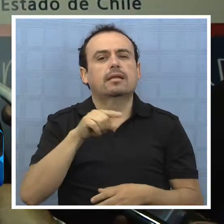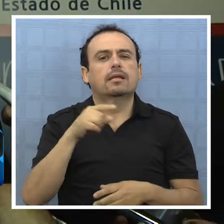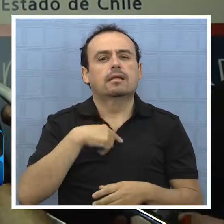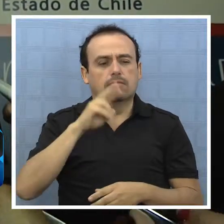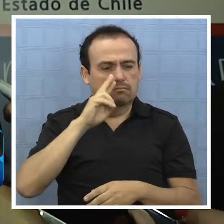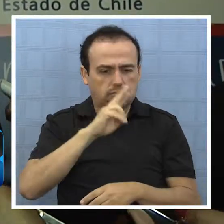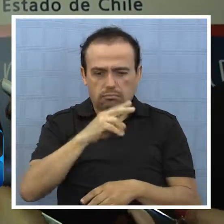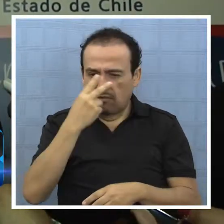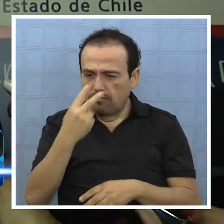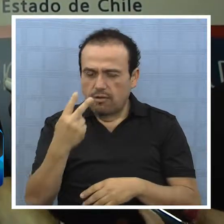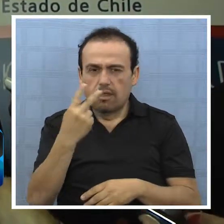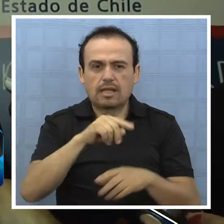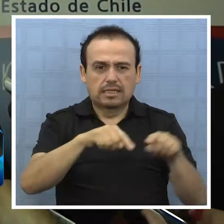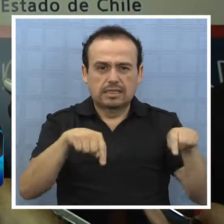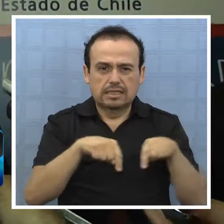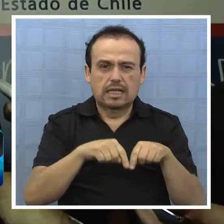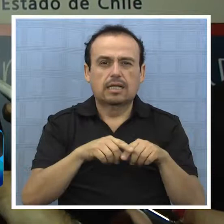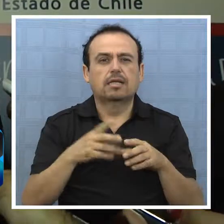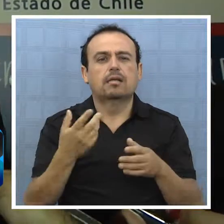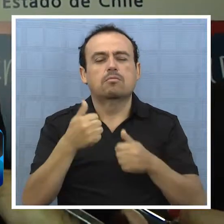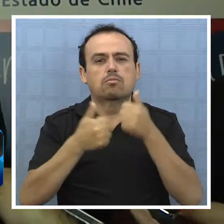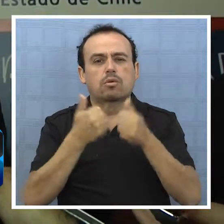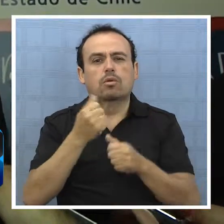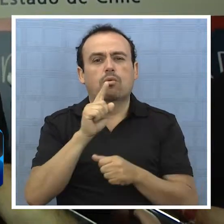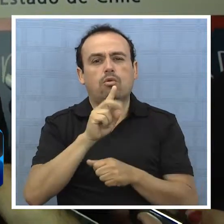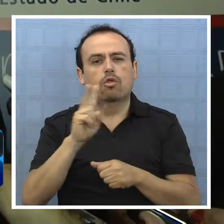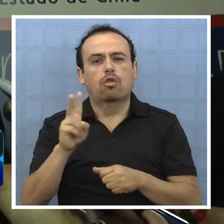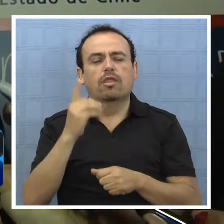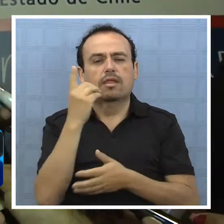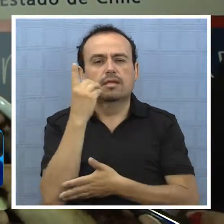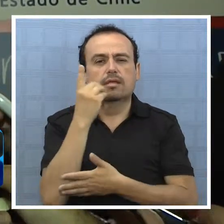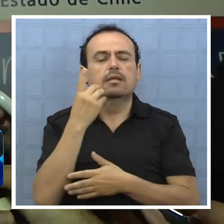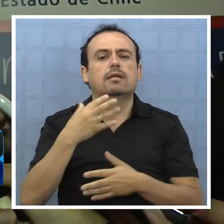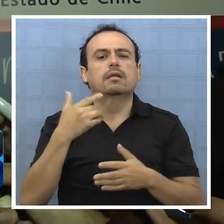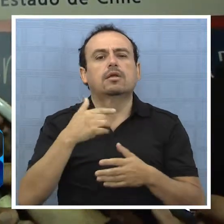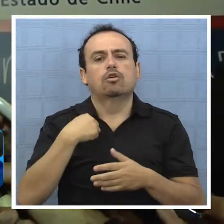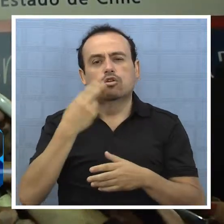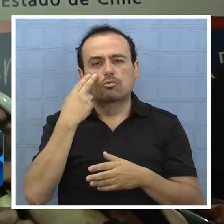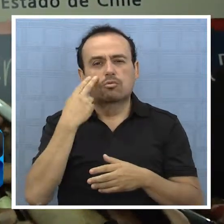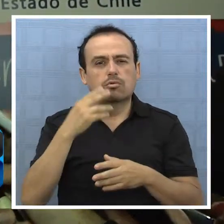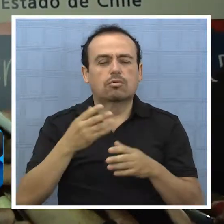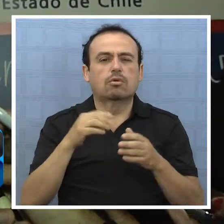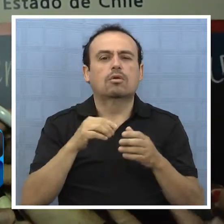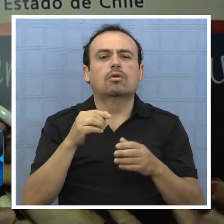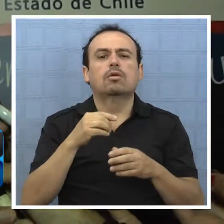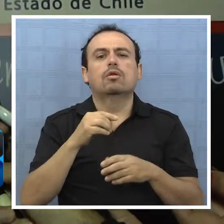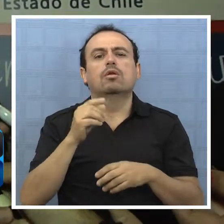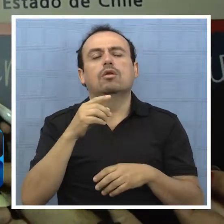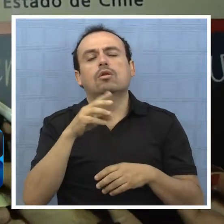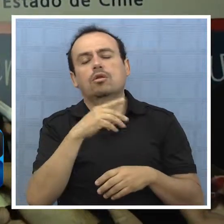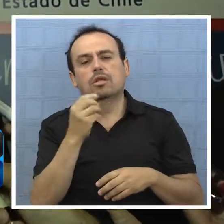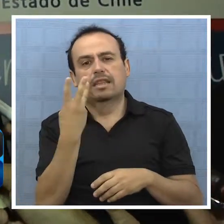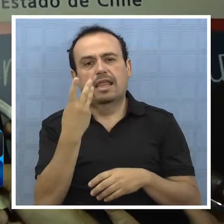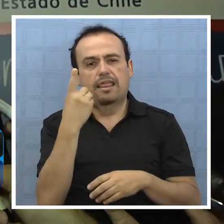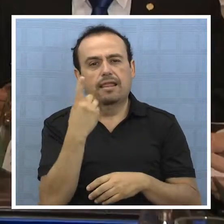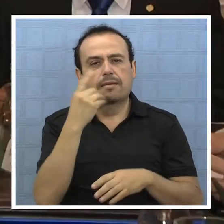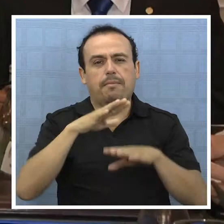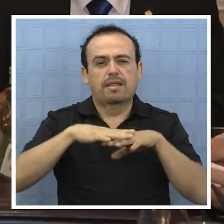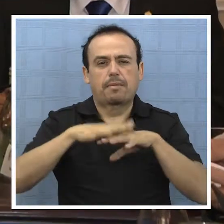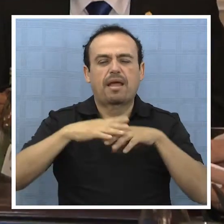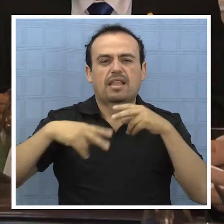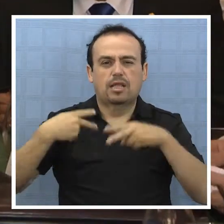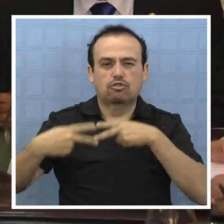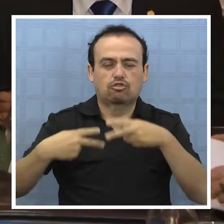la Prueba de Lenguaje y Comunicación y la Prueba de Ciencia el lunes 2 de diciembre, la Prueba de Matemática en la Historia y Ciencia Social el 3 de diciembre.